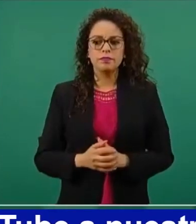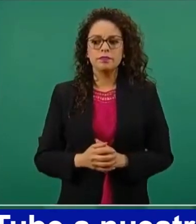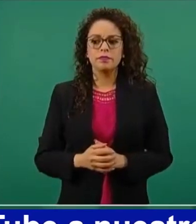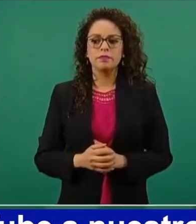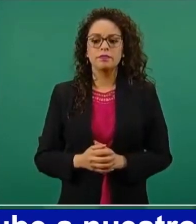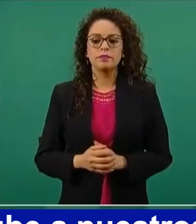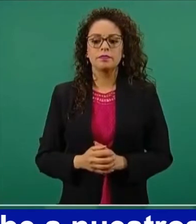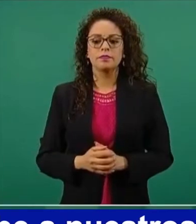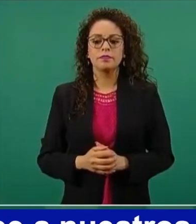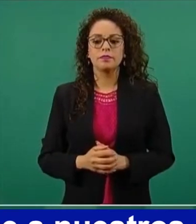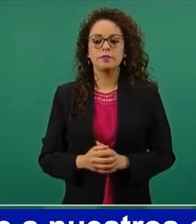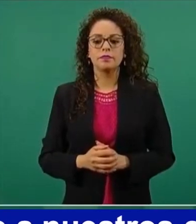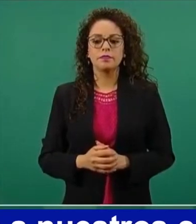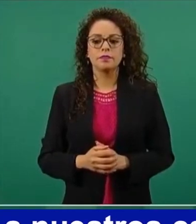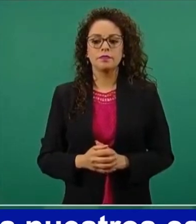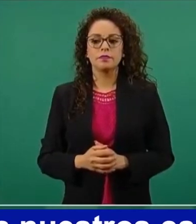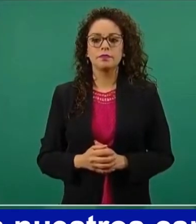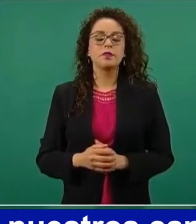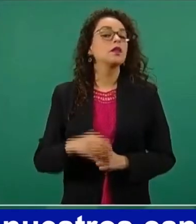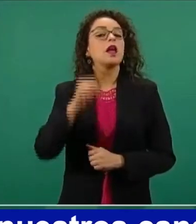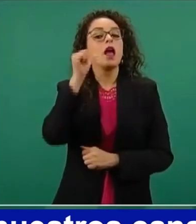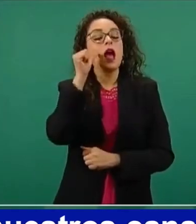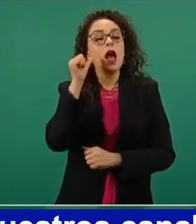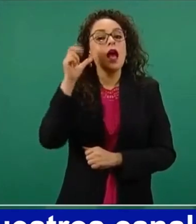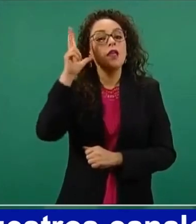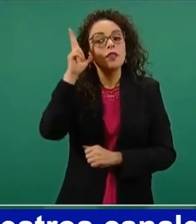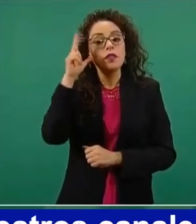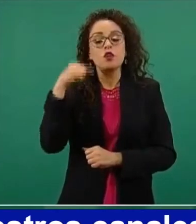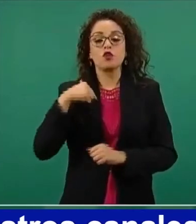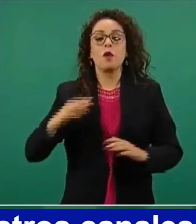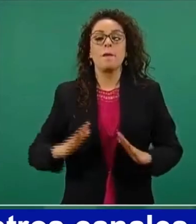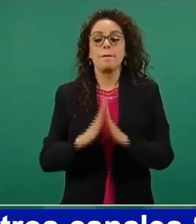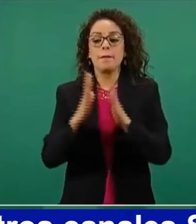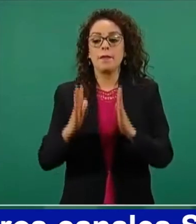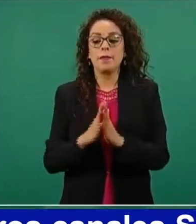participé en el Consejo